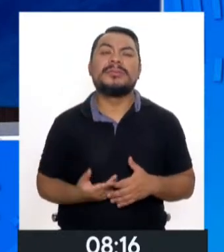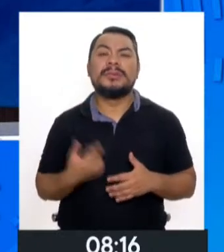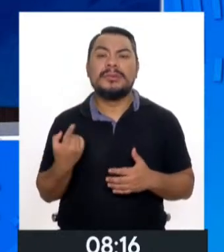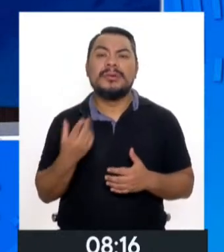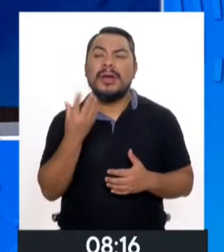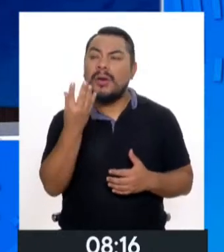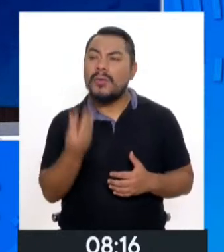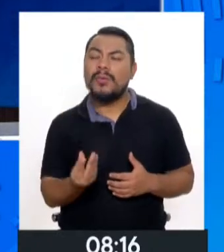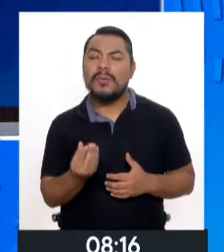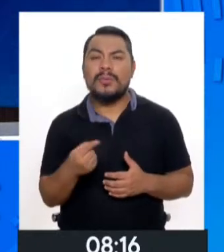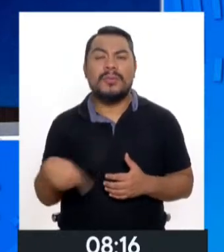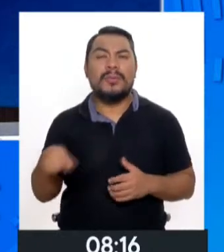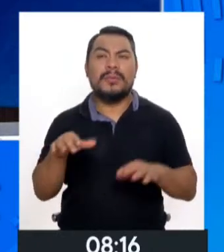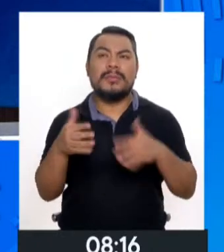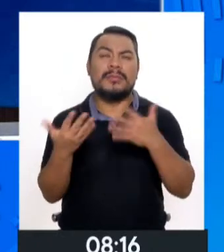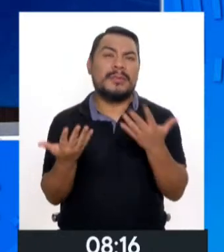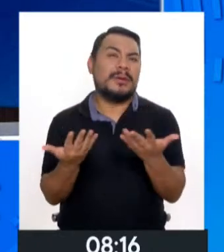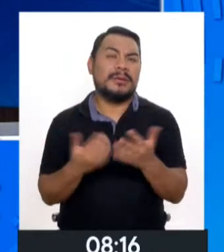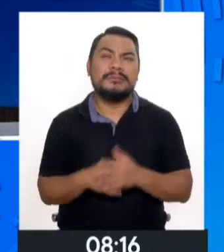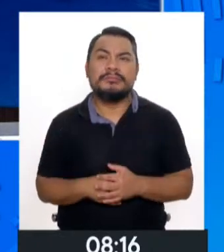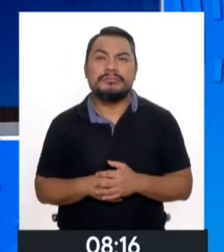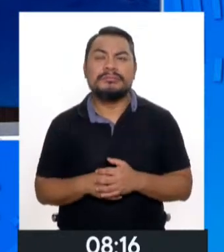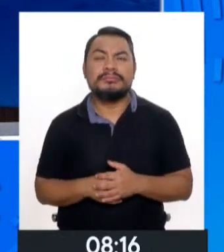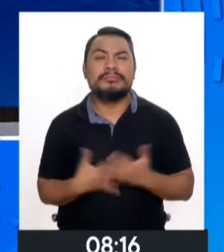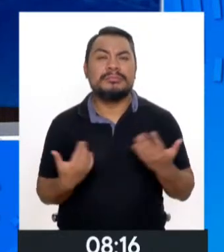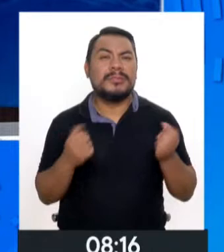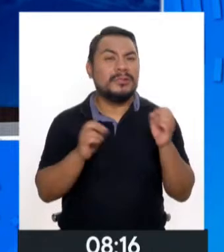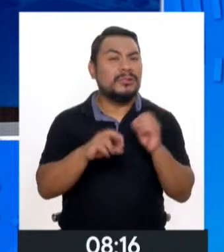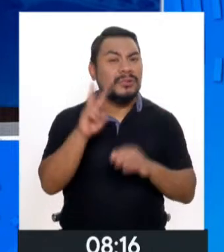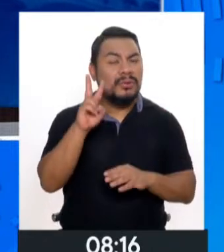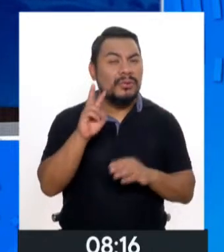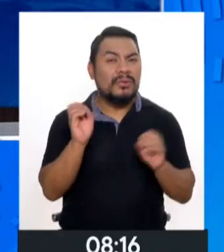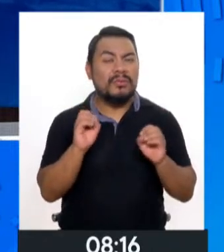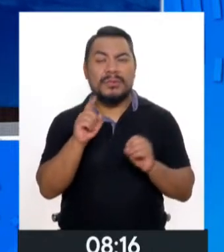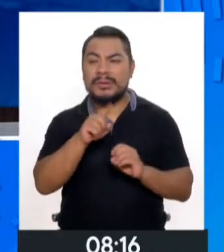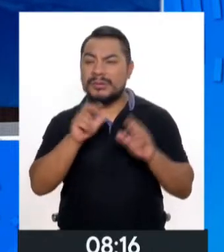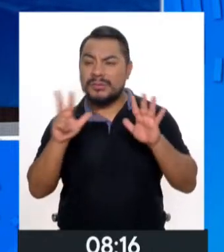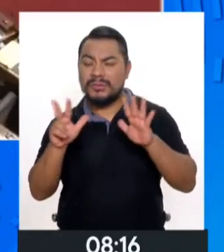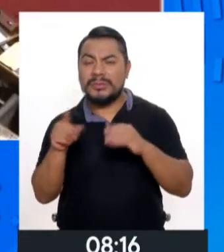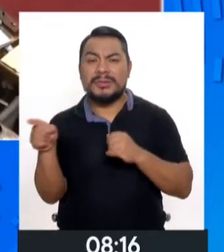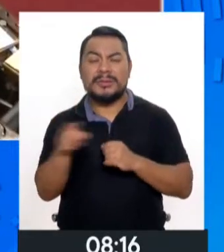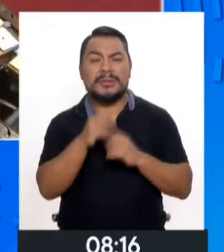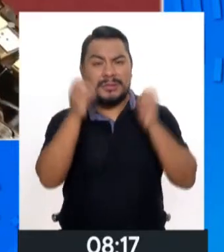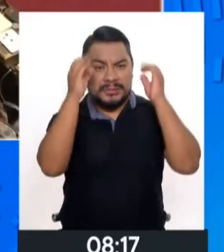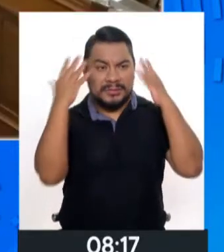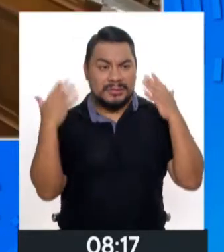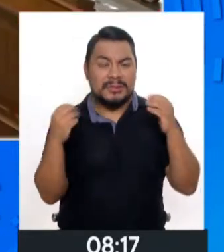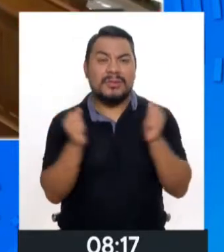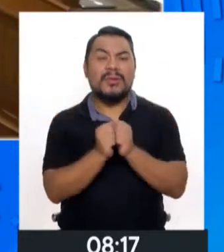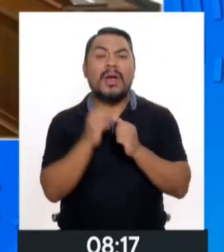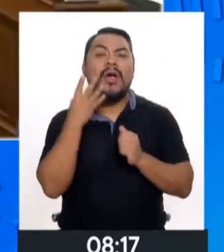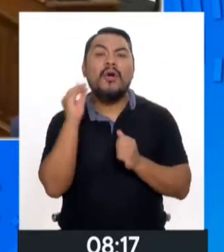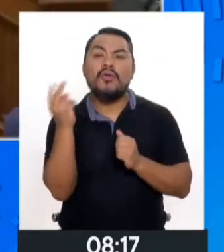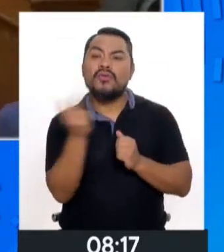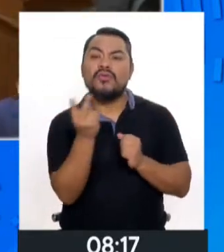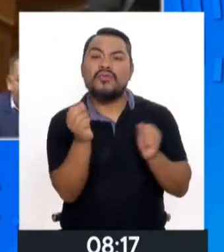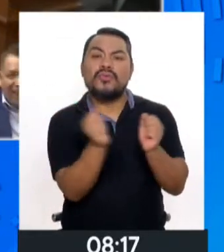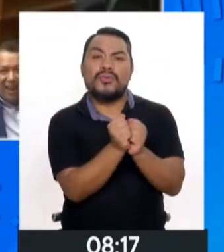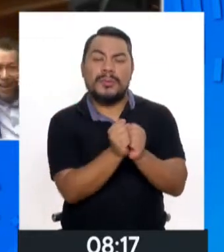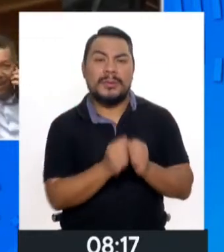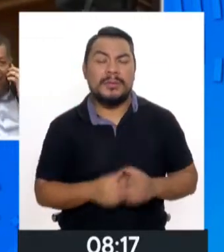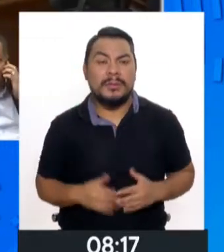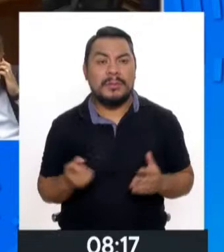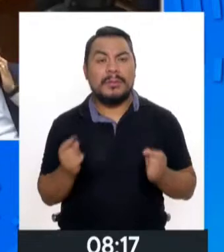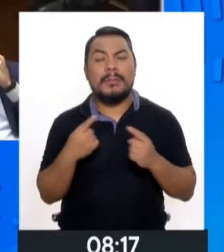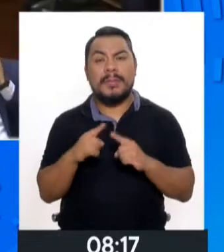una mínima cantidad, alrededor de 12 o 18 casos de matrimonio entre adolescentes. La gran